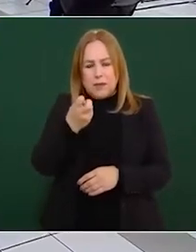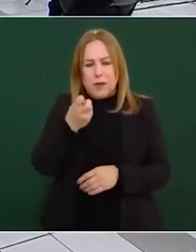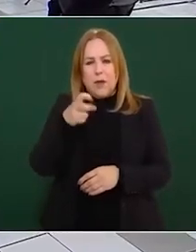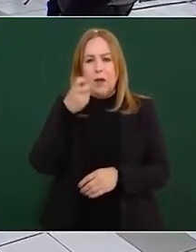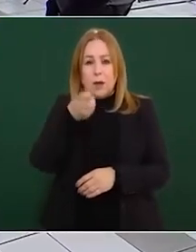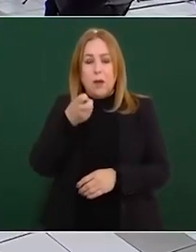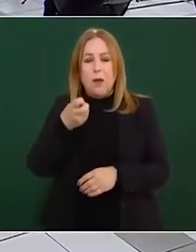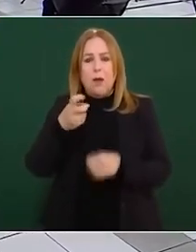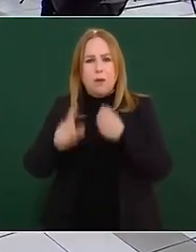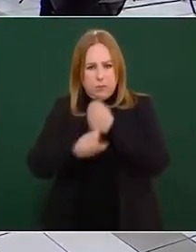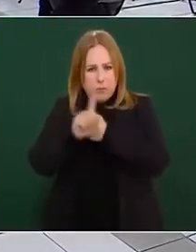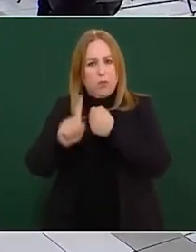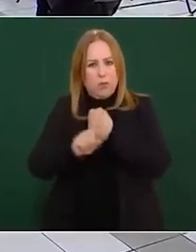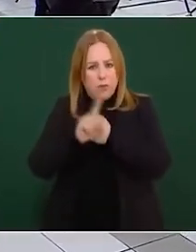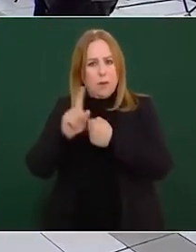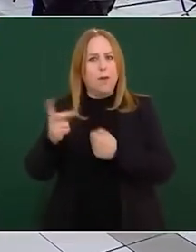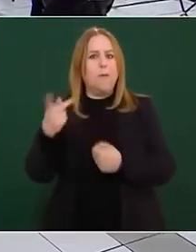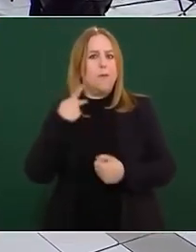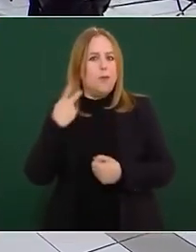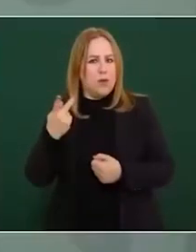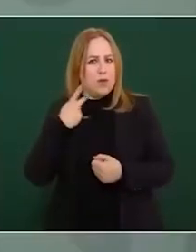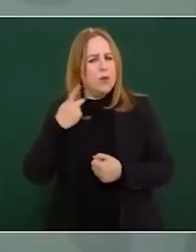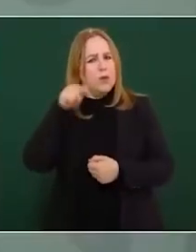político peligroso